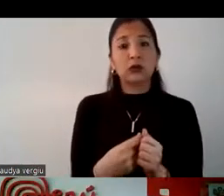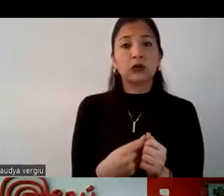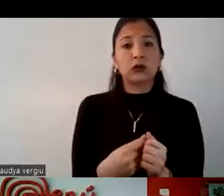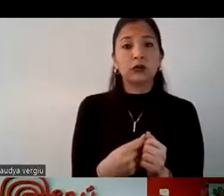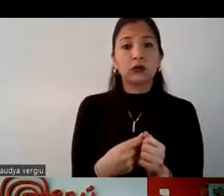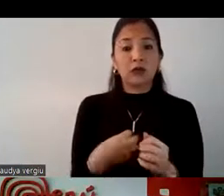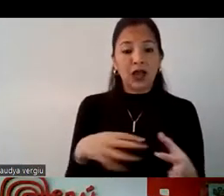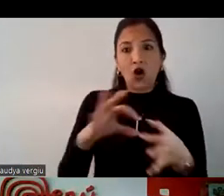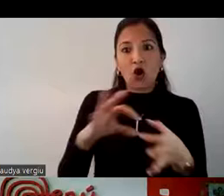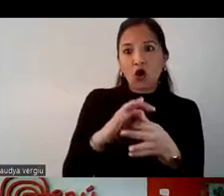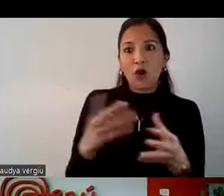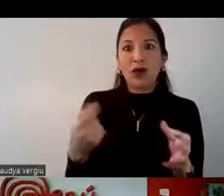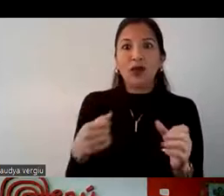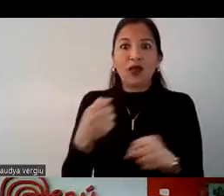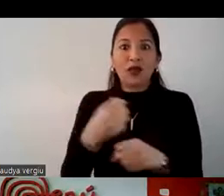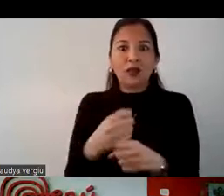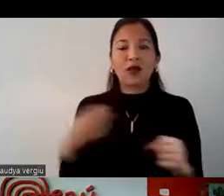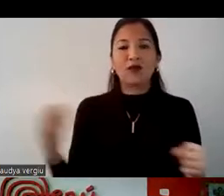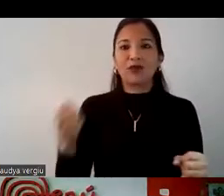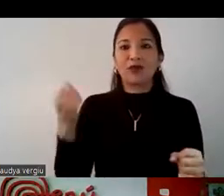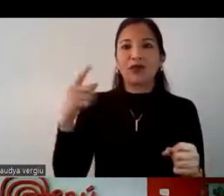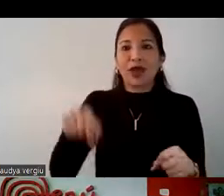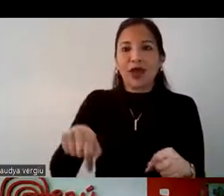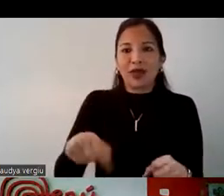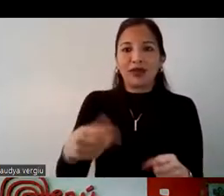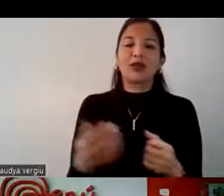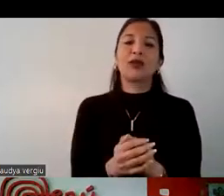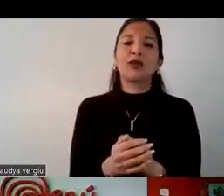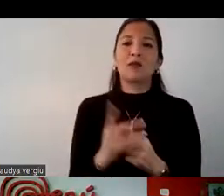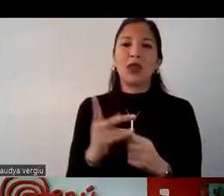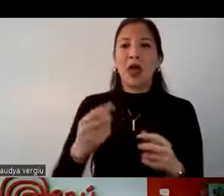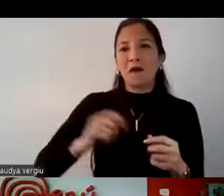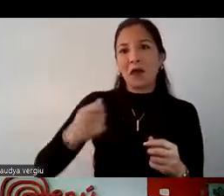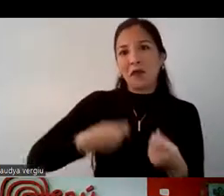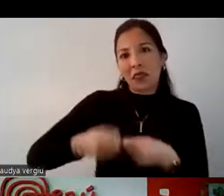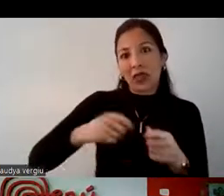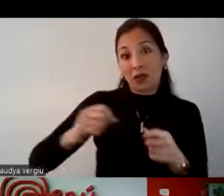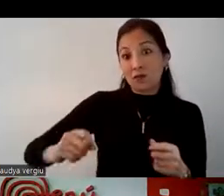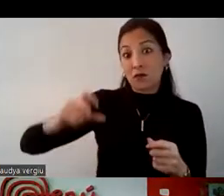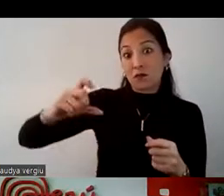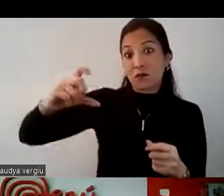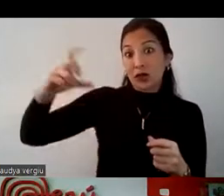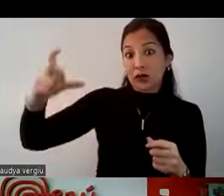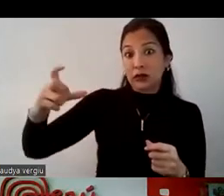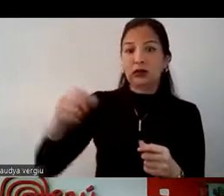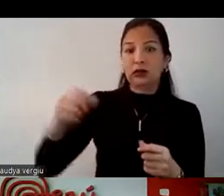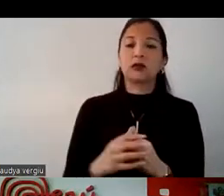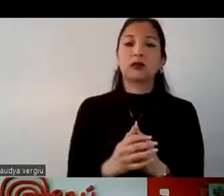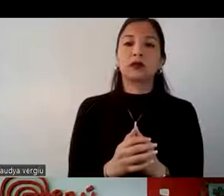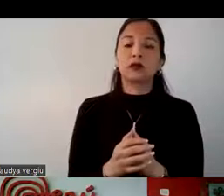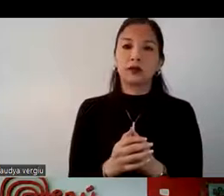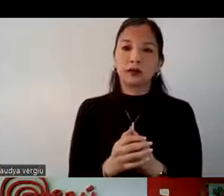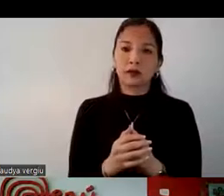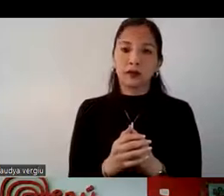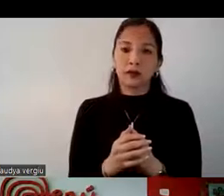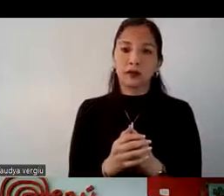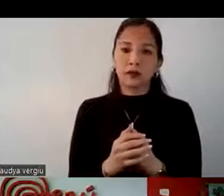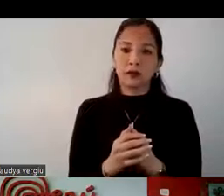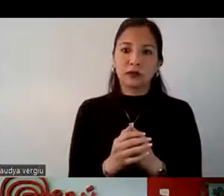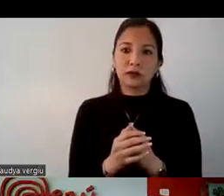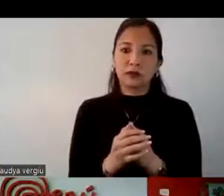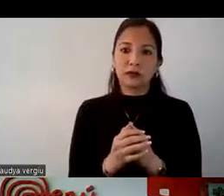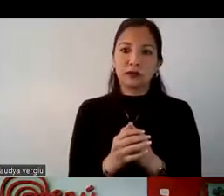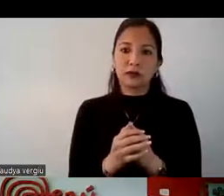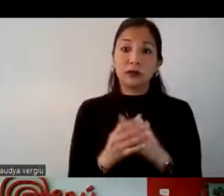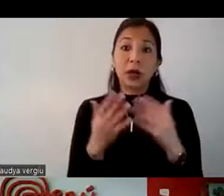convenio con ellos para alguna activación en el lugar o directamente con empresas peruanas que vienen a visitar. Para